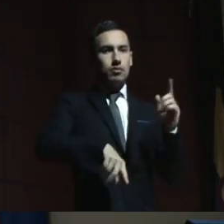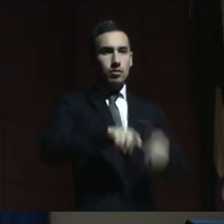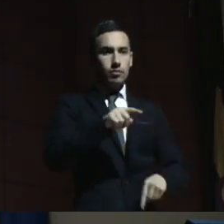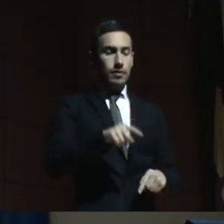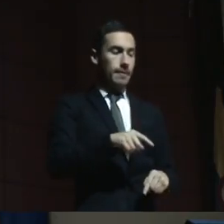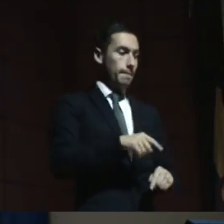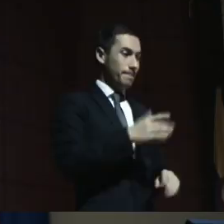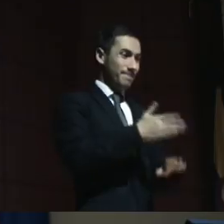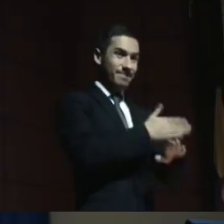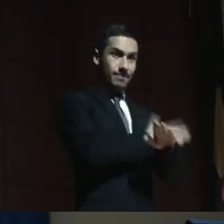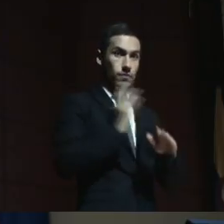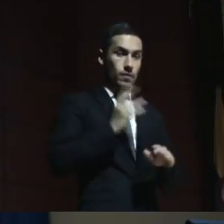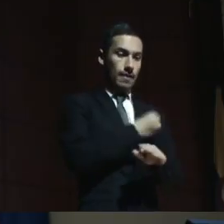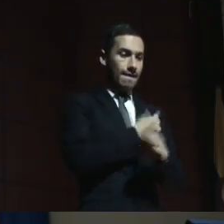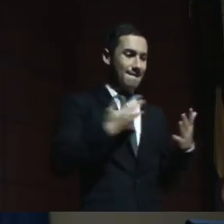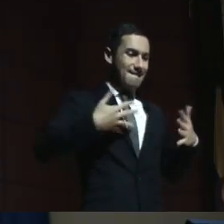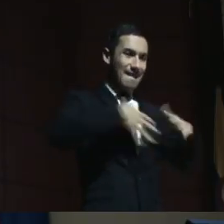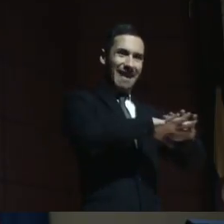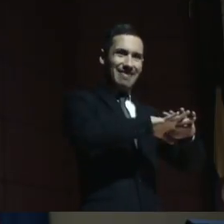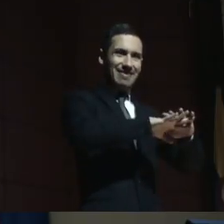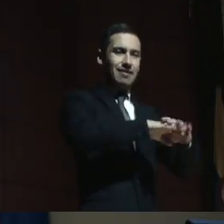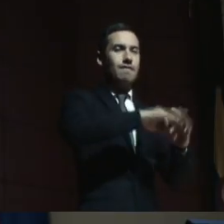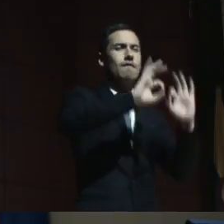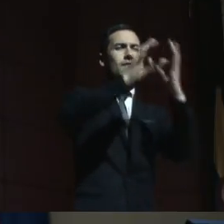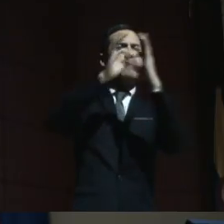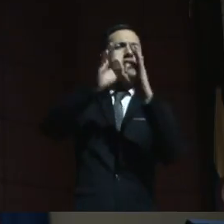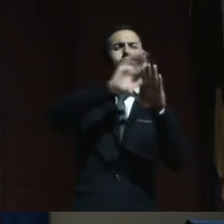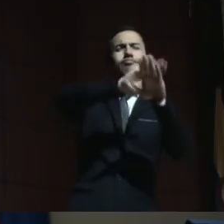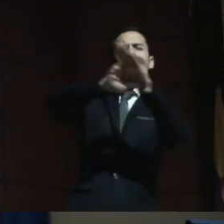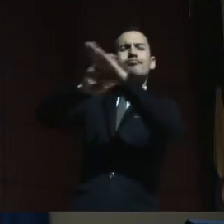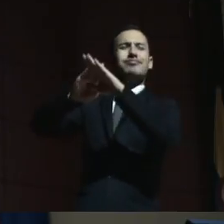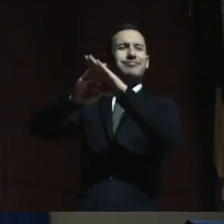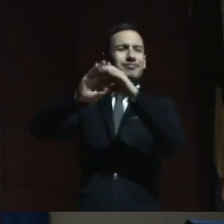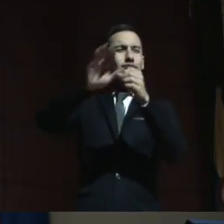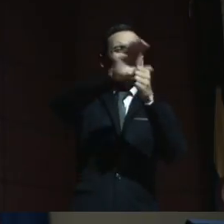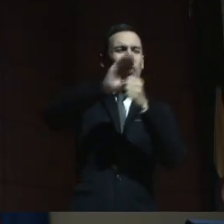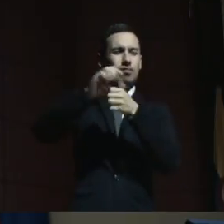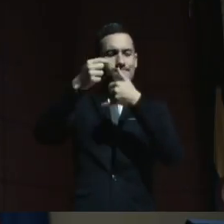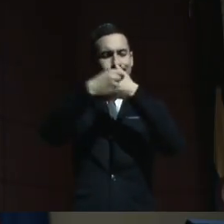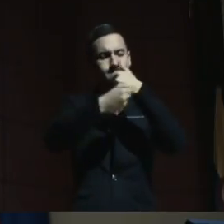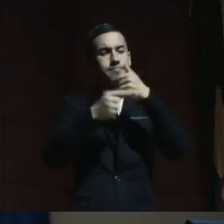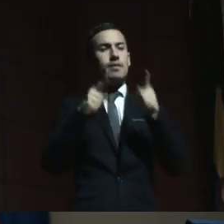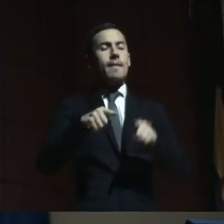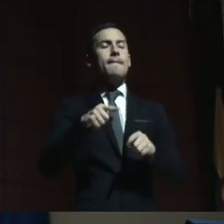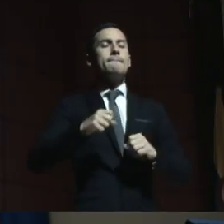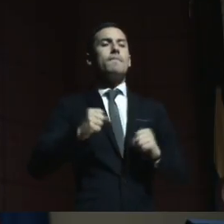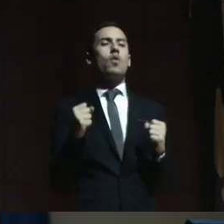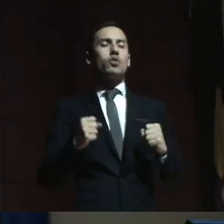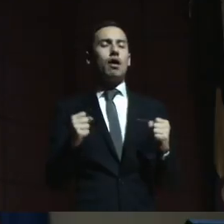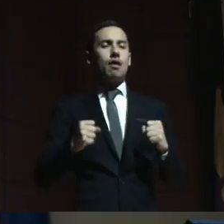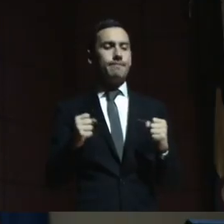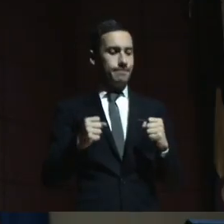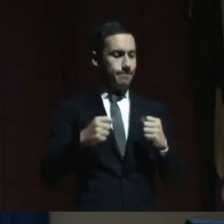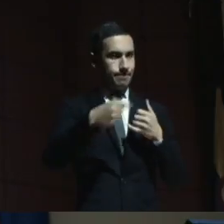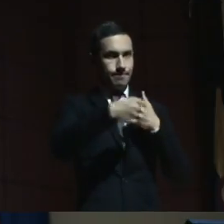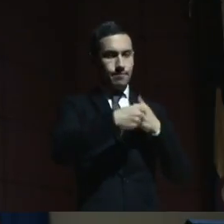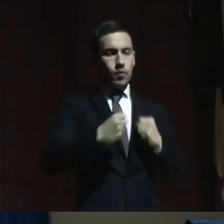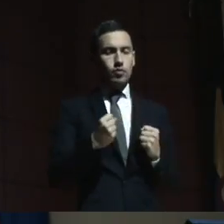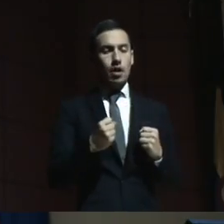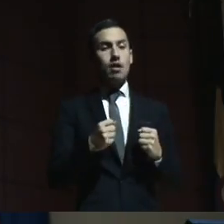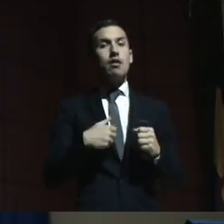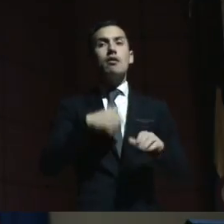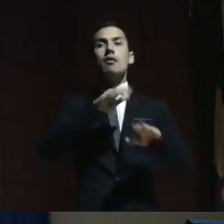con las familias de la red en varias ciudades y aquí en Bogotá también de ir a votar con la persona